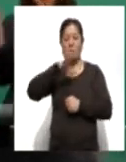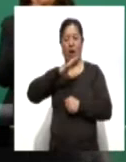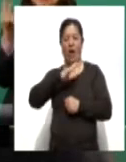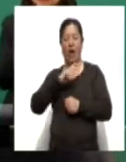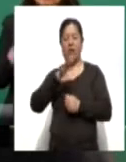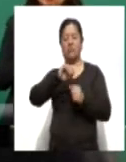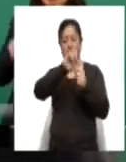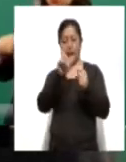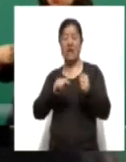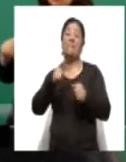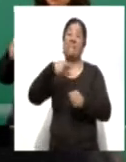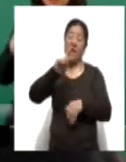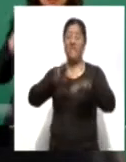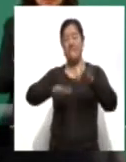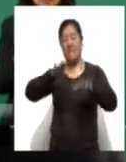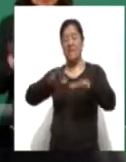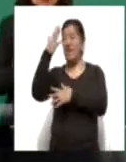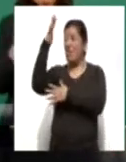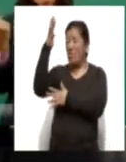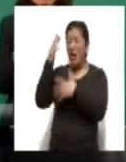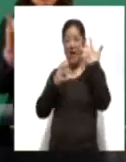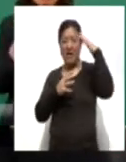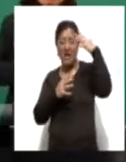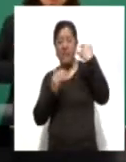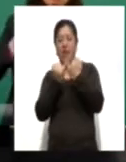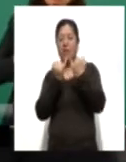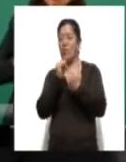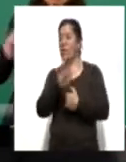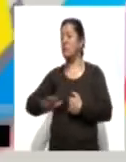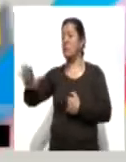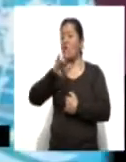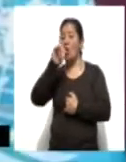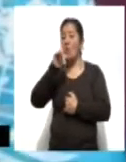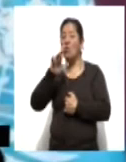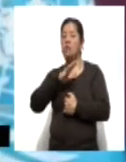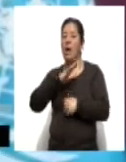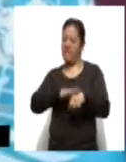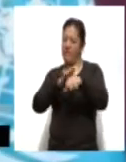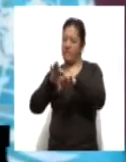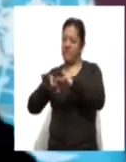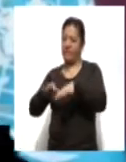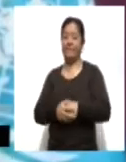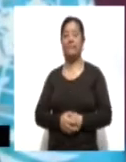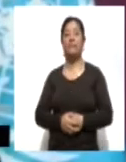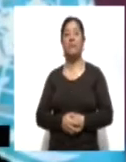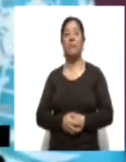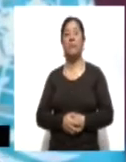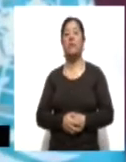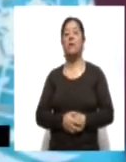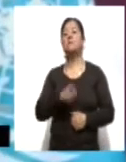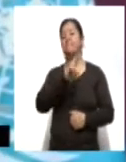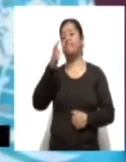dependerá del clima y de la puesta en marcha de plantas para la generación de energía eléctrica. Luego de reconocer que la pandemia ha tenido un